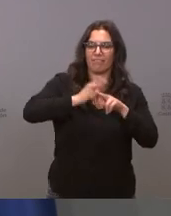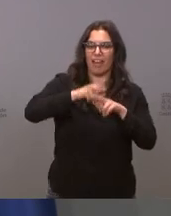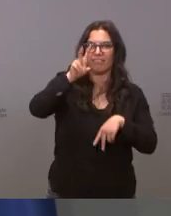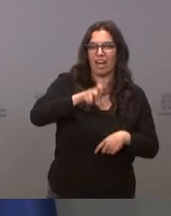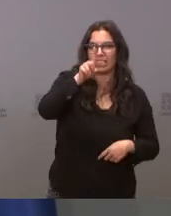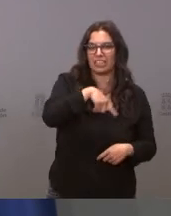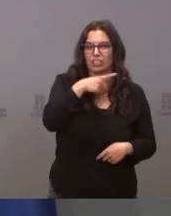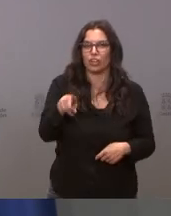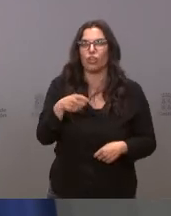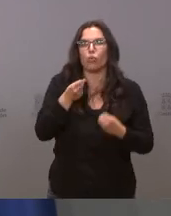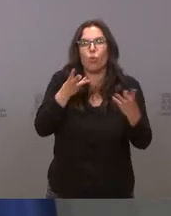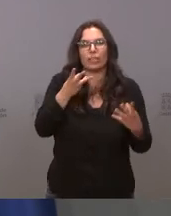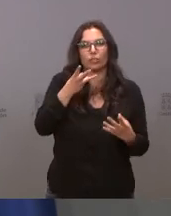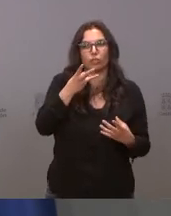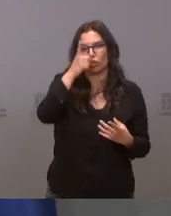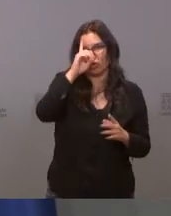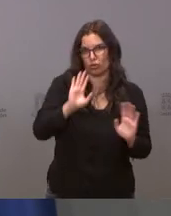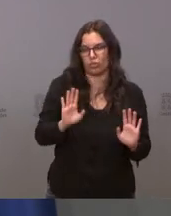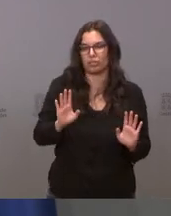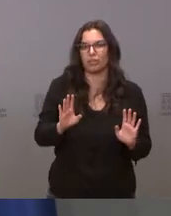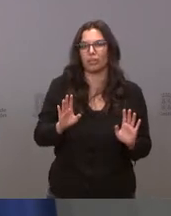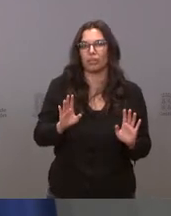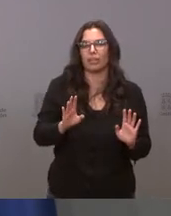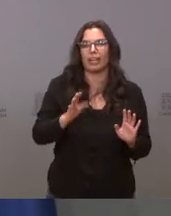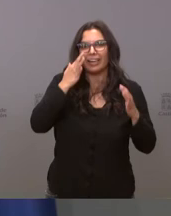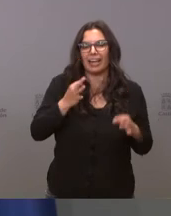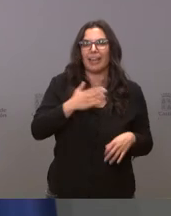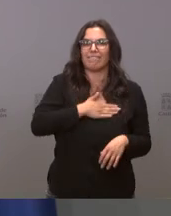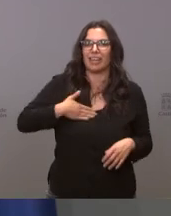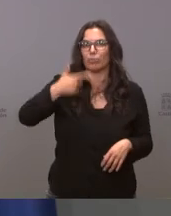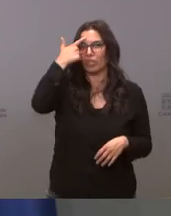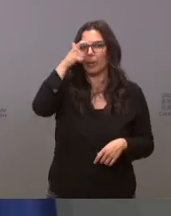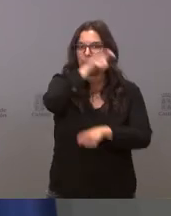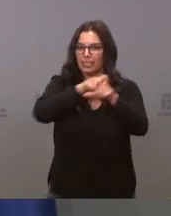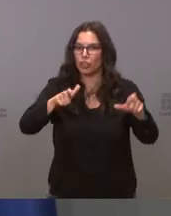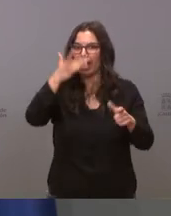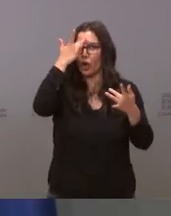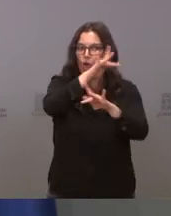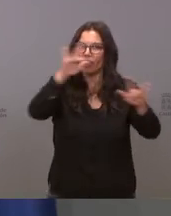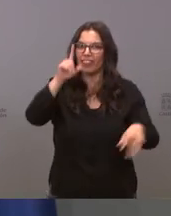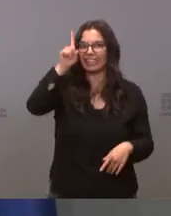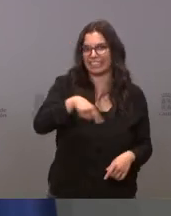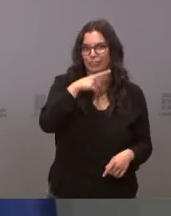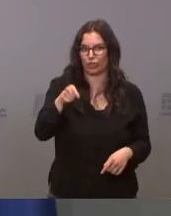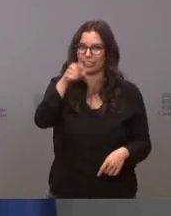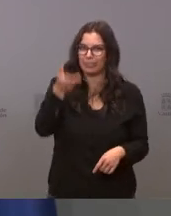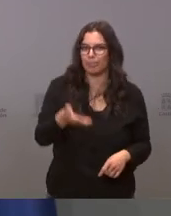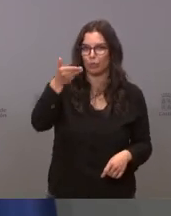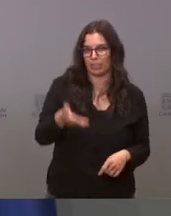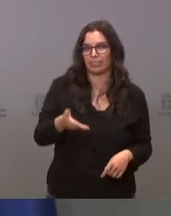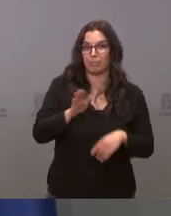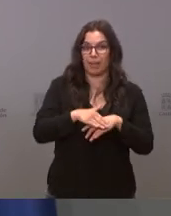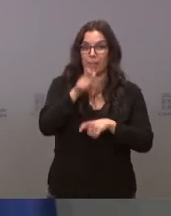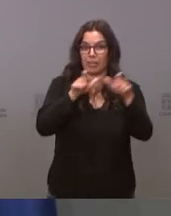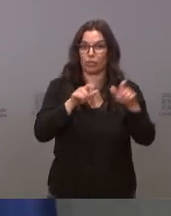cuántos locales has cerrado sino si hemos conseguido concienciar a la gente para que cumpla las normas